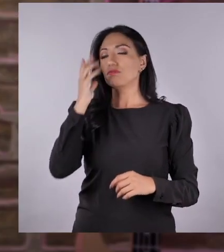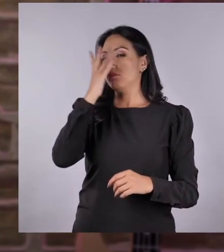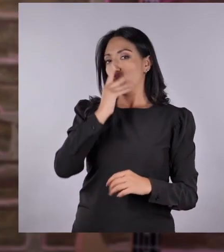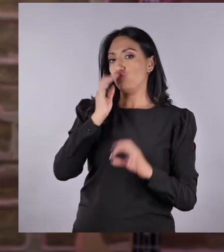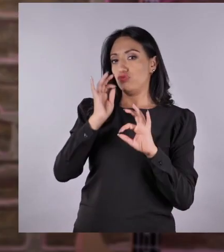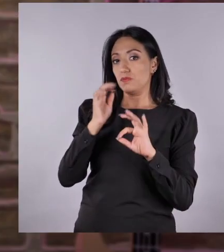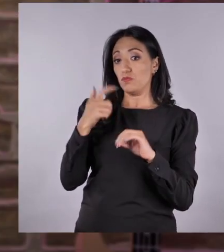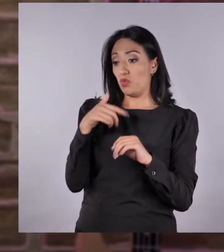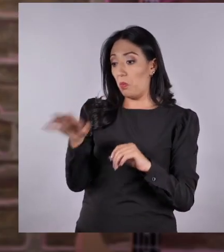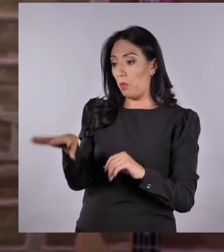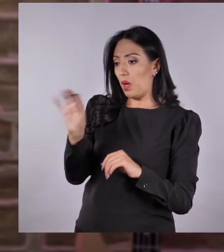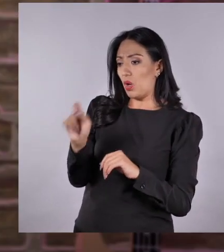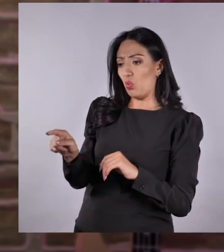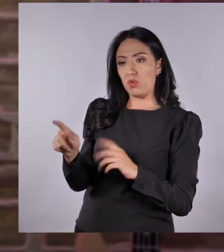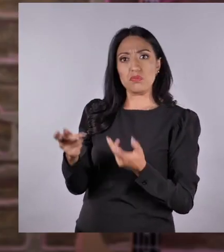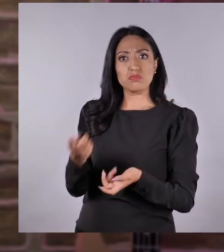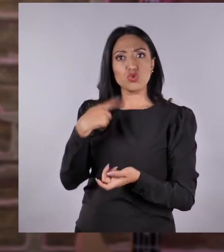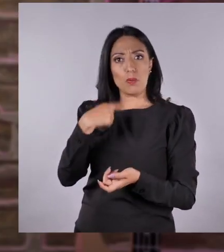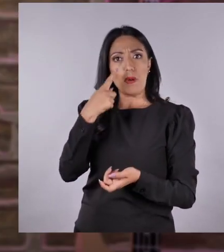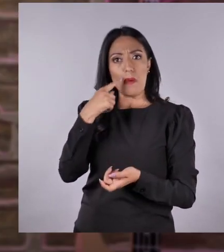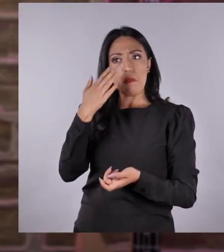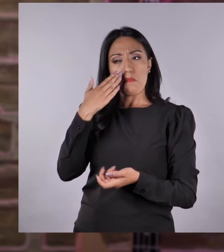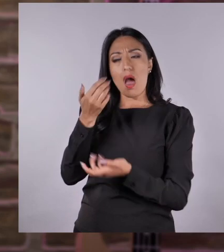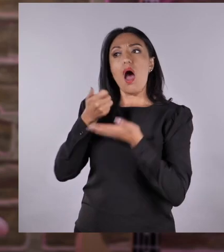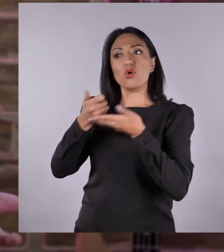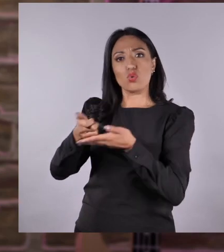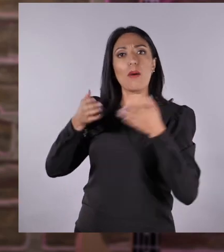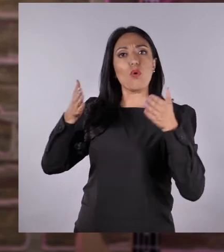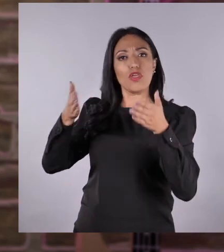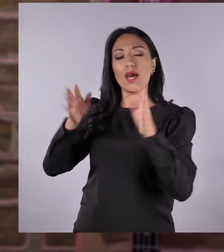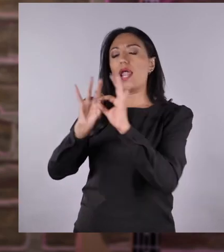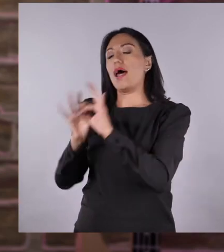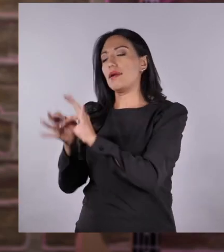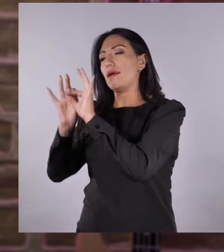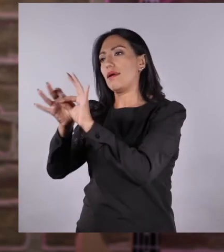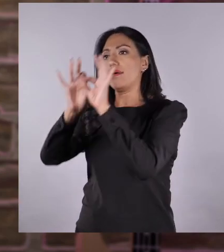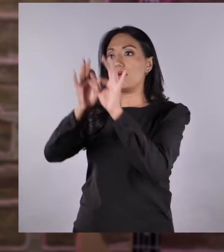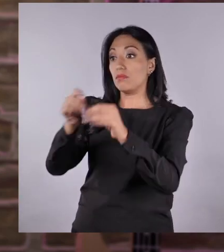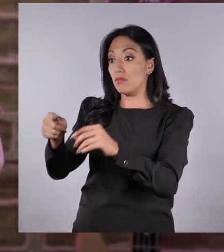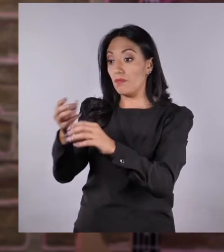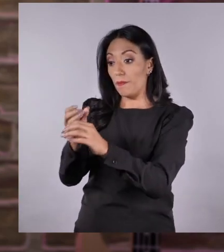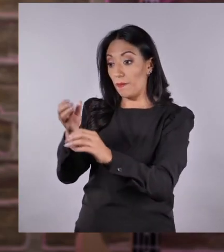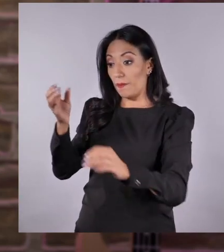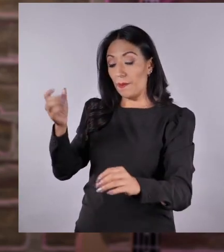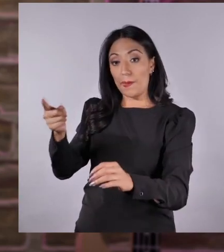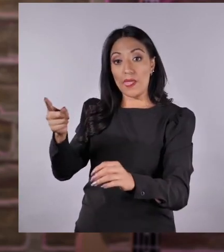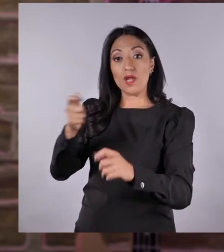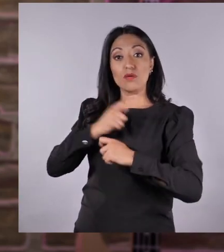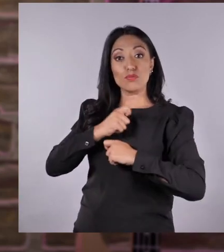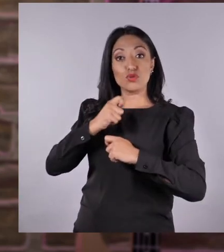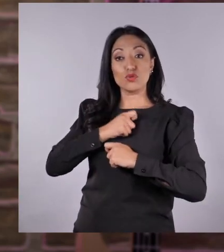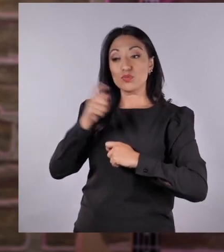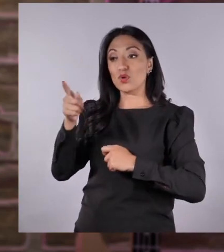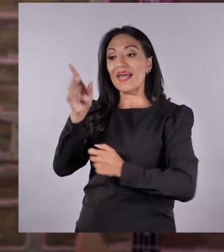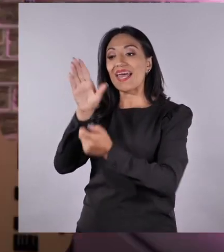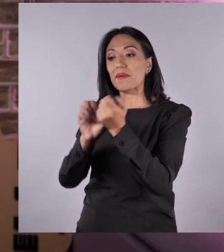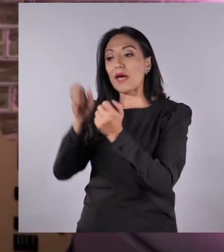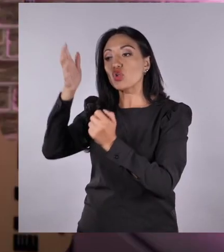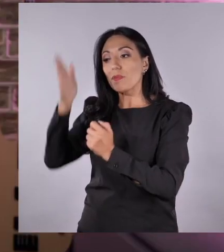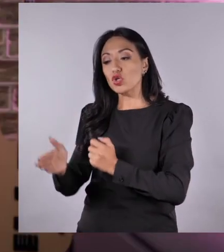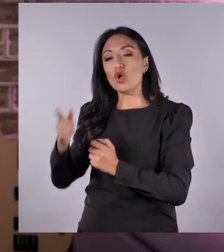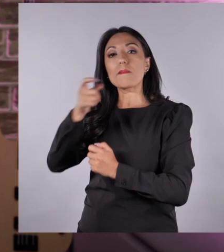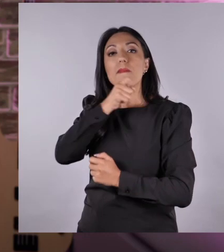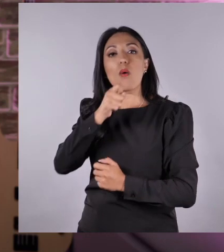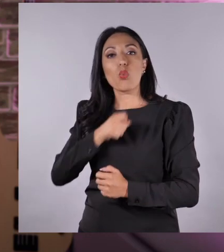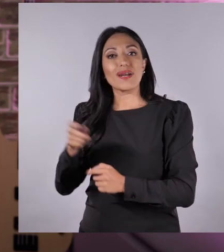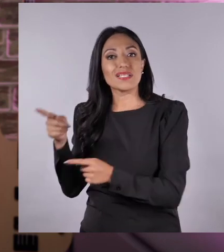Suena chévere, ¿no? Me encontré esta flauta ayudando a mis papás a arreglar una bodega. Esto ha sido de Manuel, que vive en Europa y es